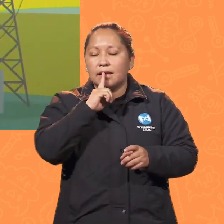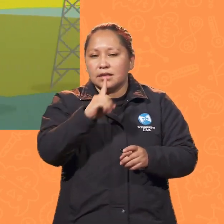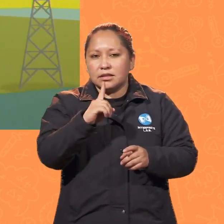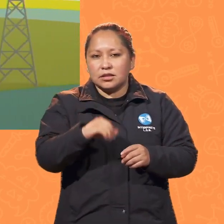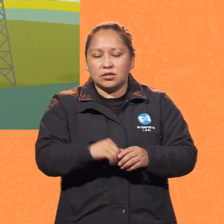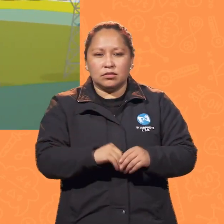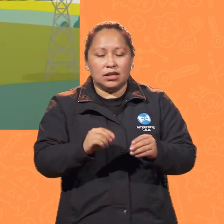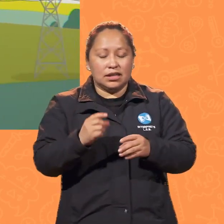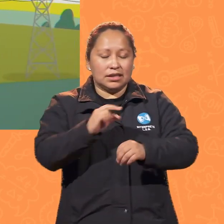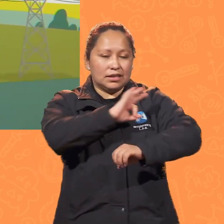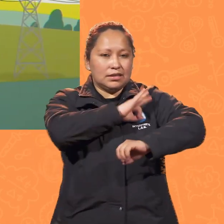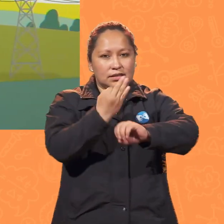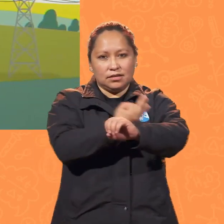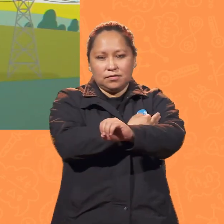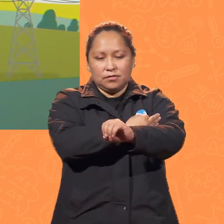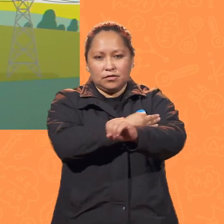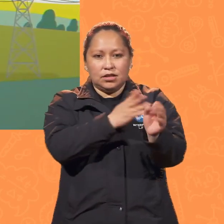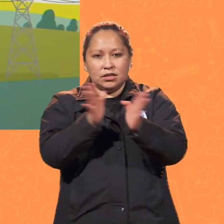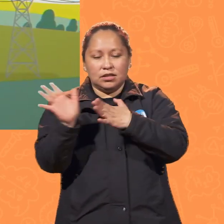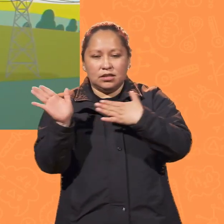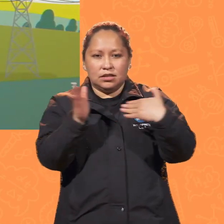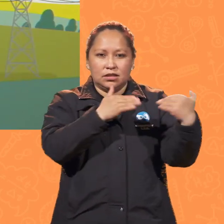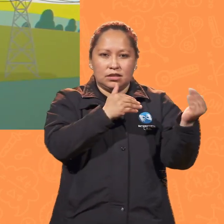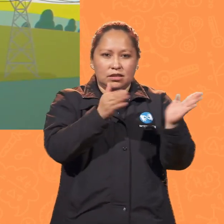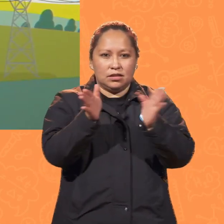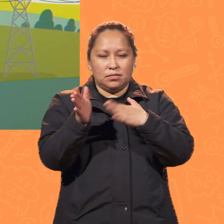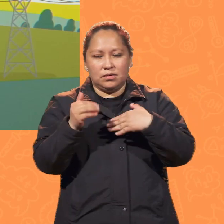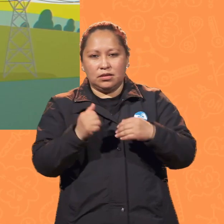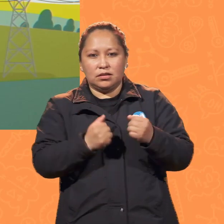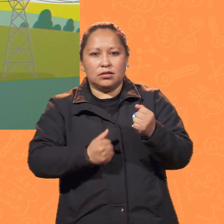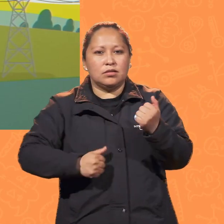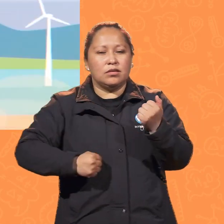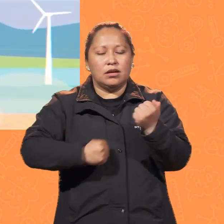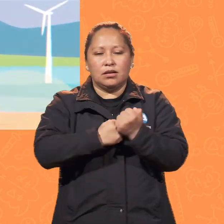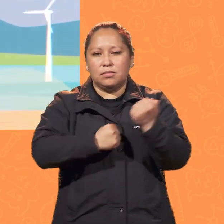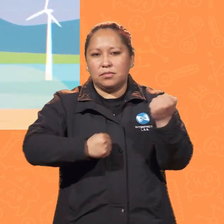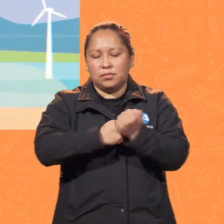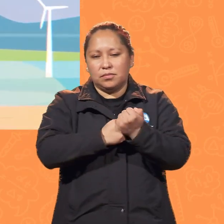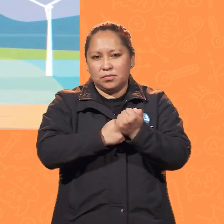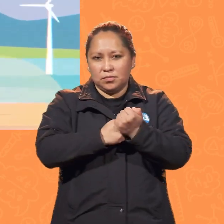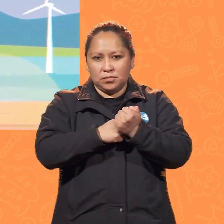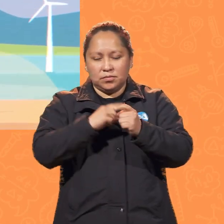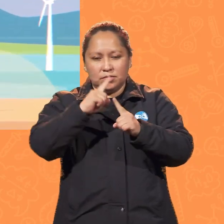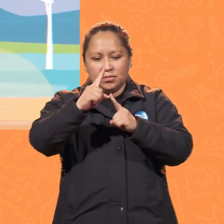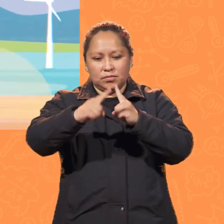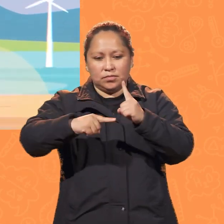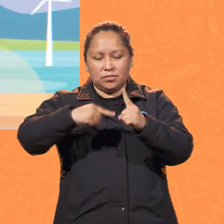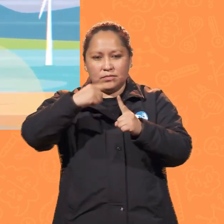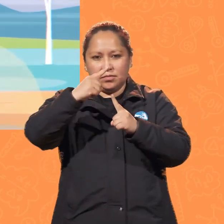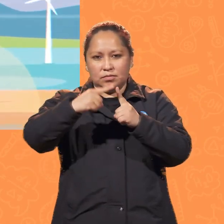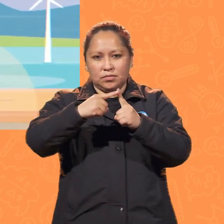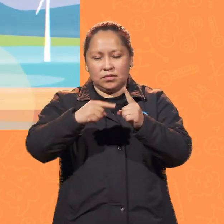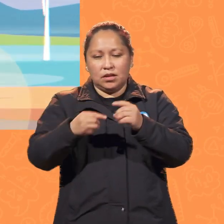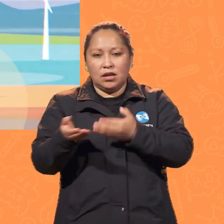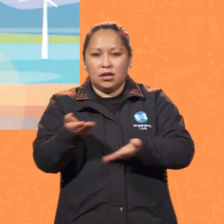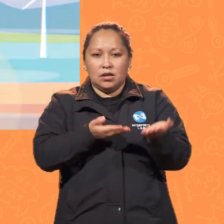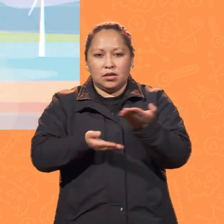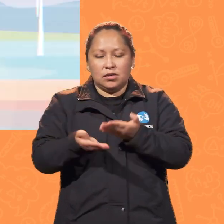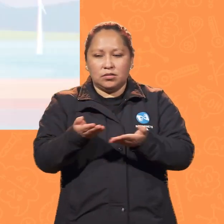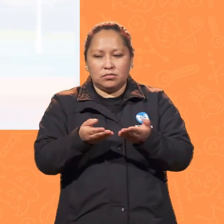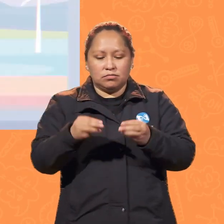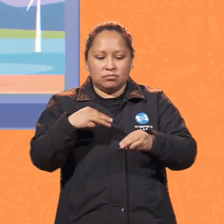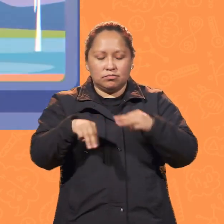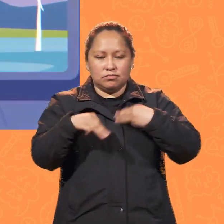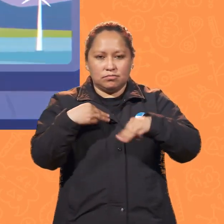en que la fuerza de las corrientes de aire impulsan las hélices que unidas al generador por medio de un eje de rotación, que se